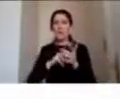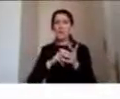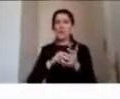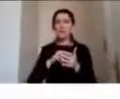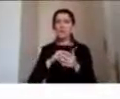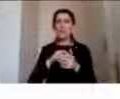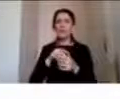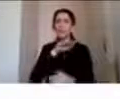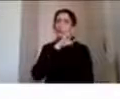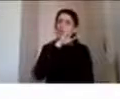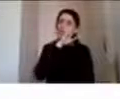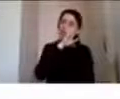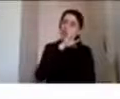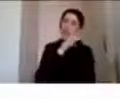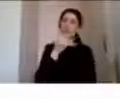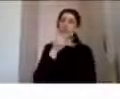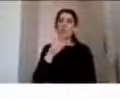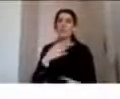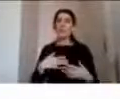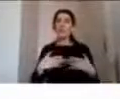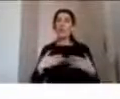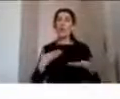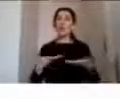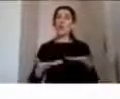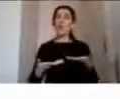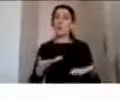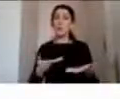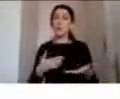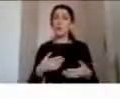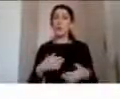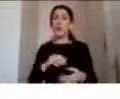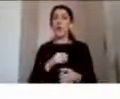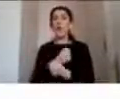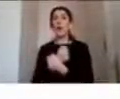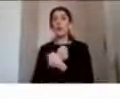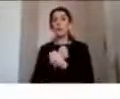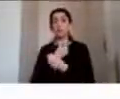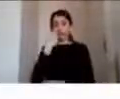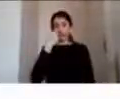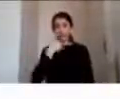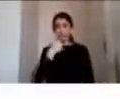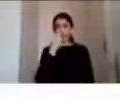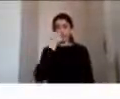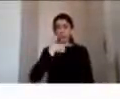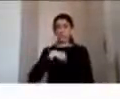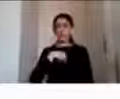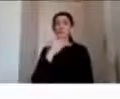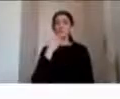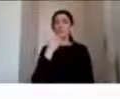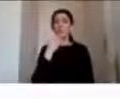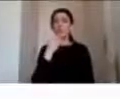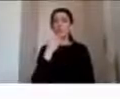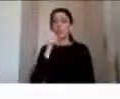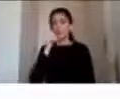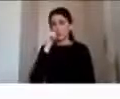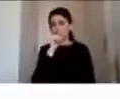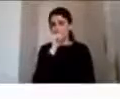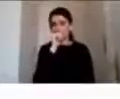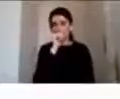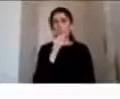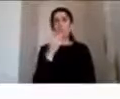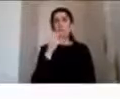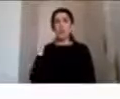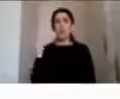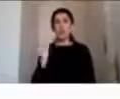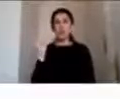cambios en el comportamiento baja autoestima abuso de sustancias e incluso de conductas criminales una de las cosas que